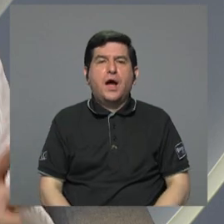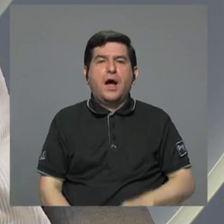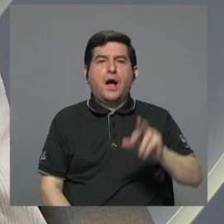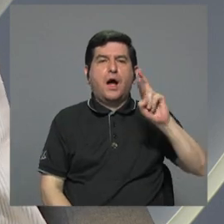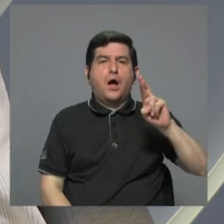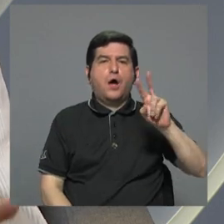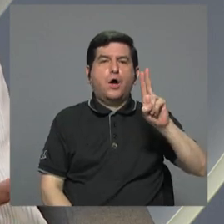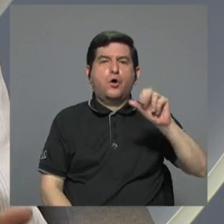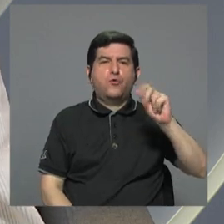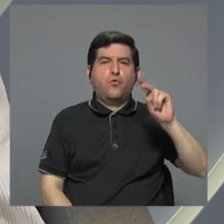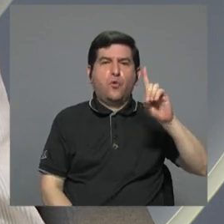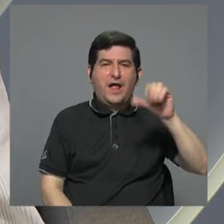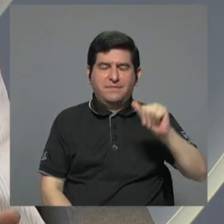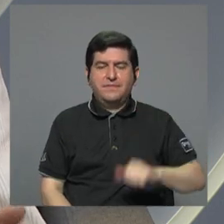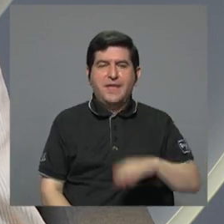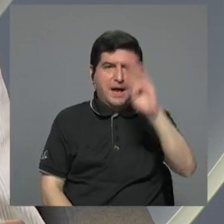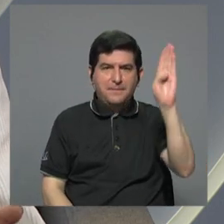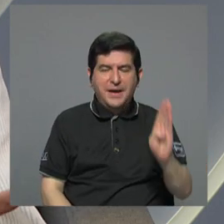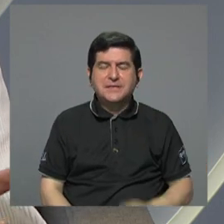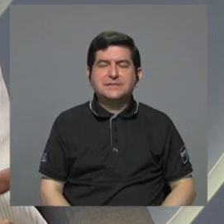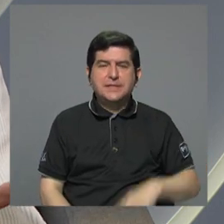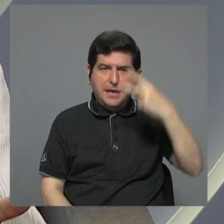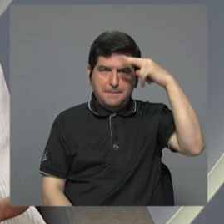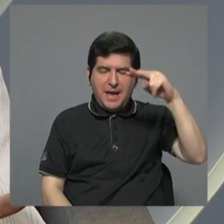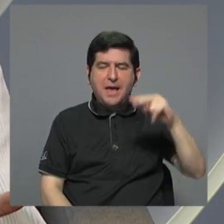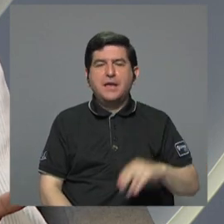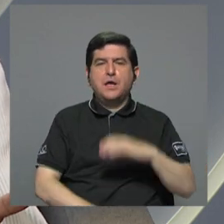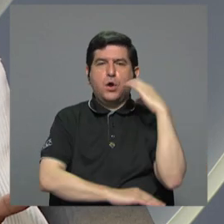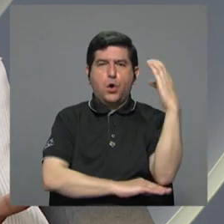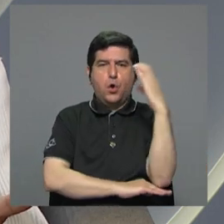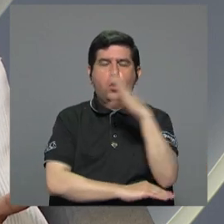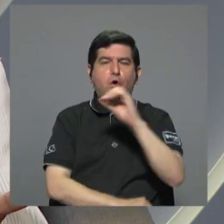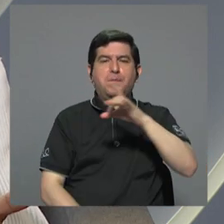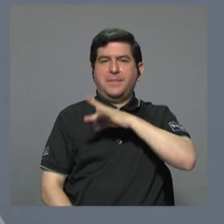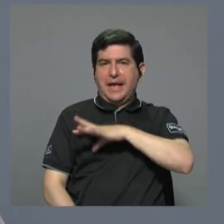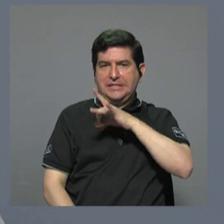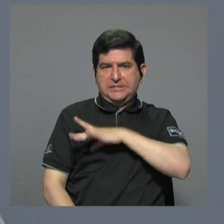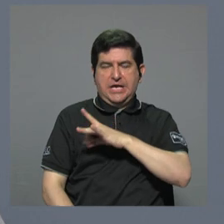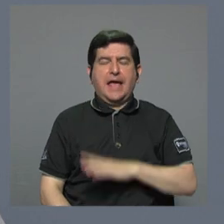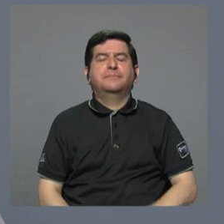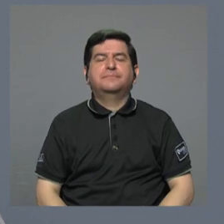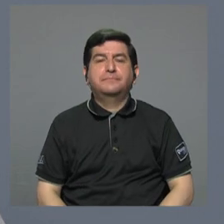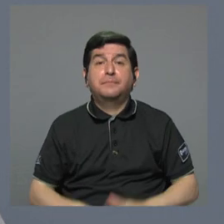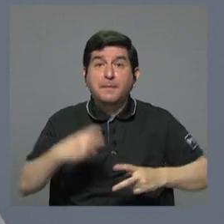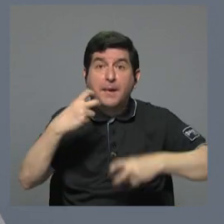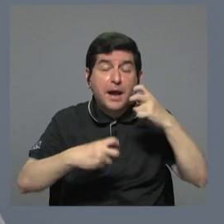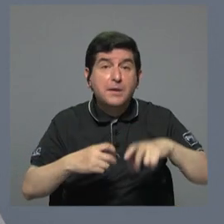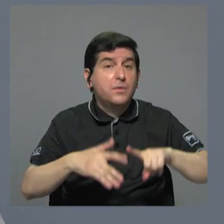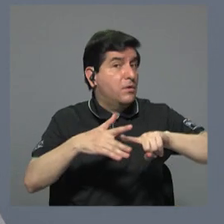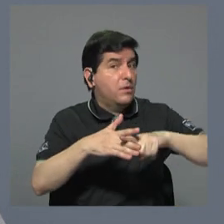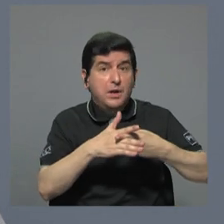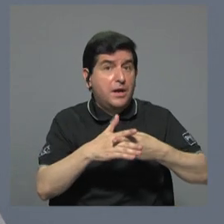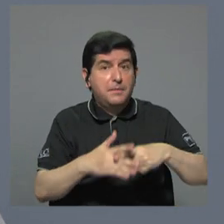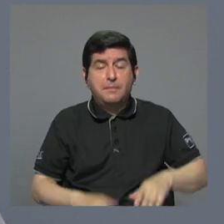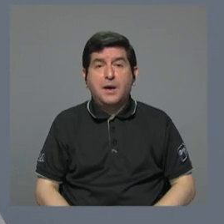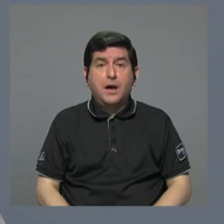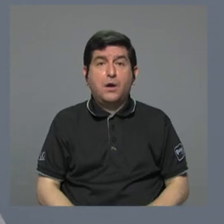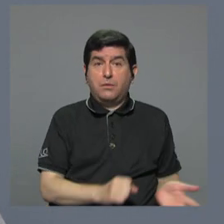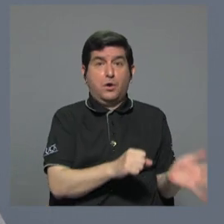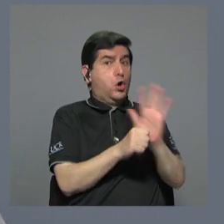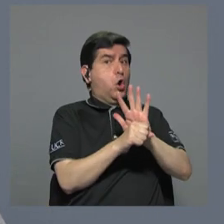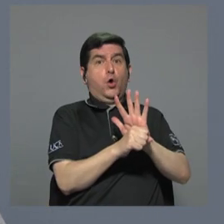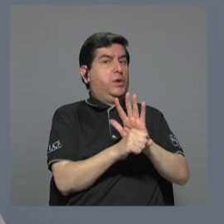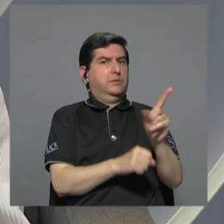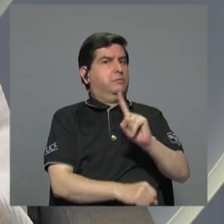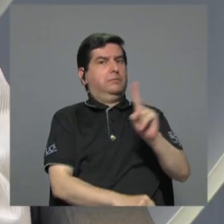Brasil, con México, Colombia y Chile. Y el problema no empezó con la COVID o con el COVID